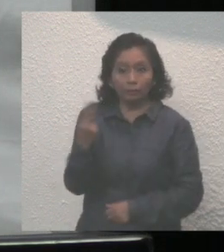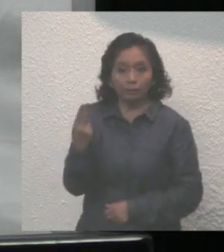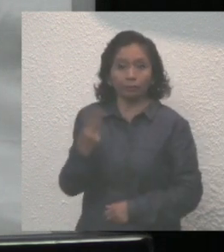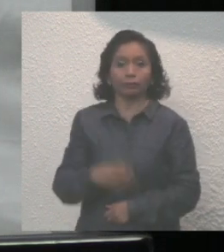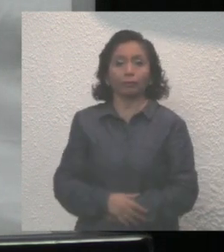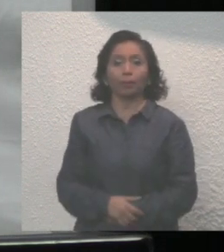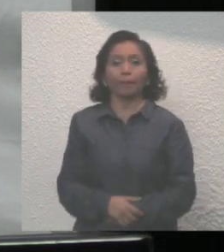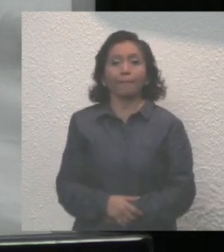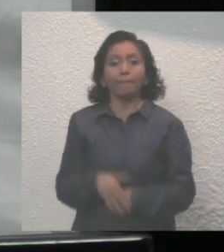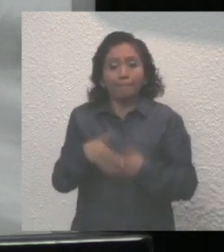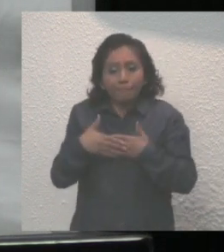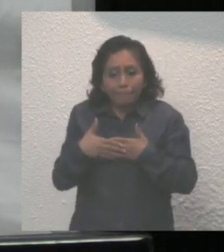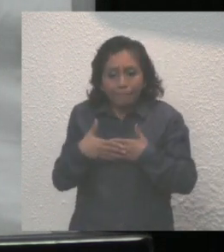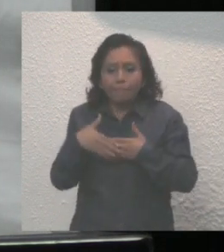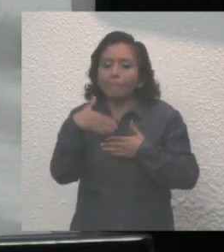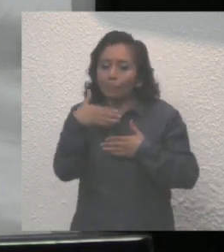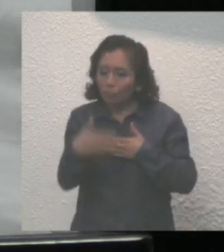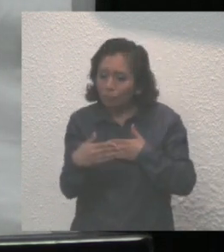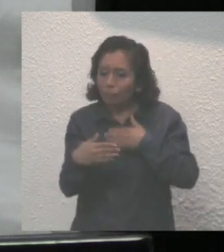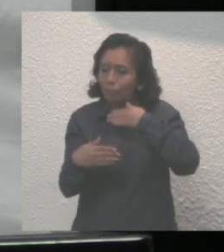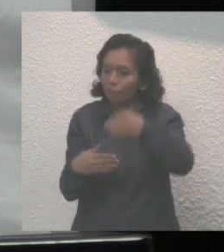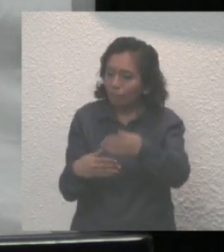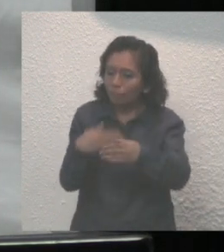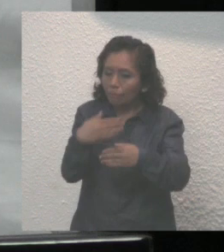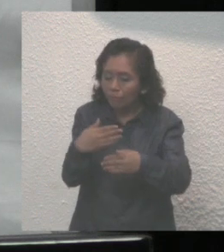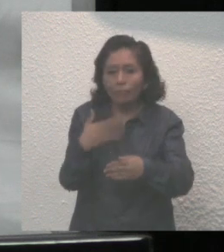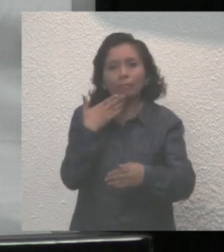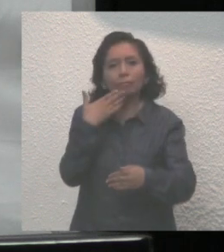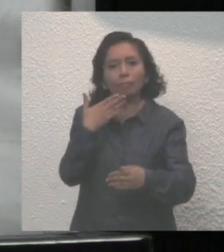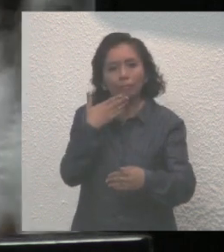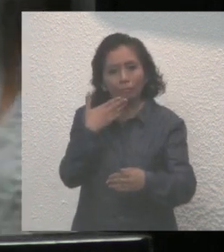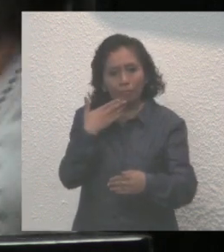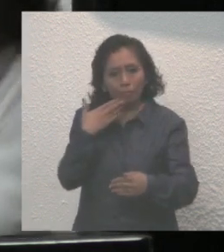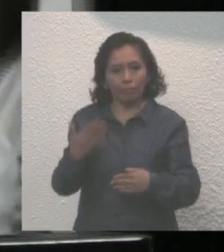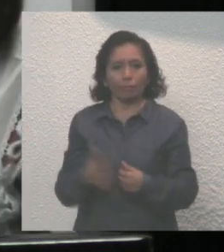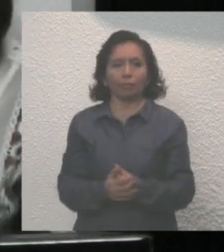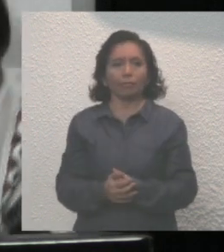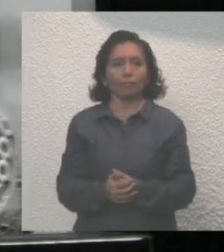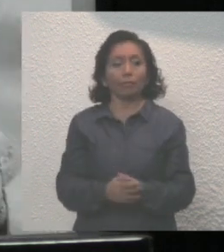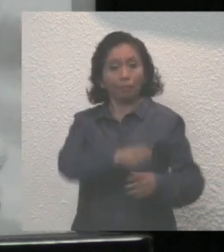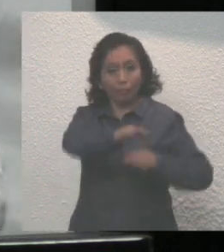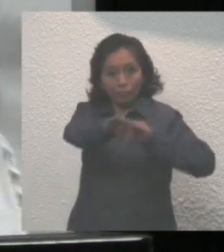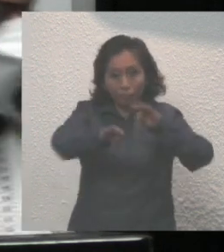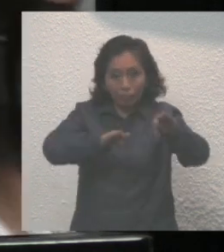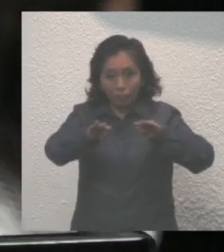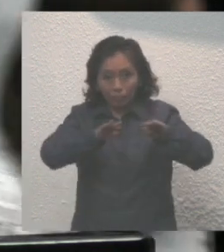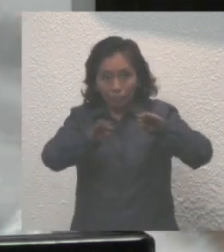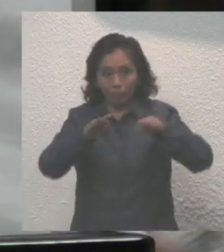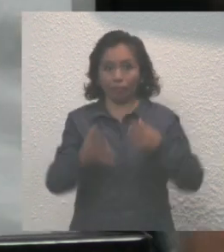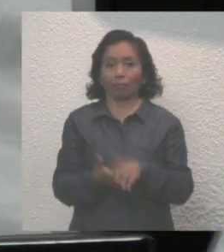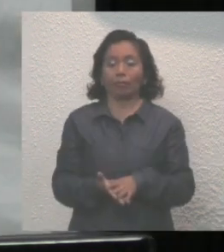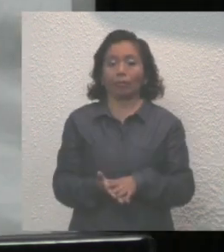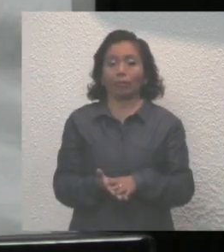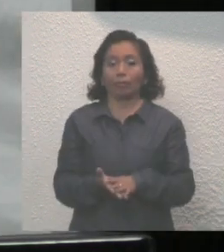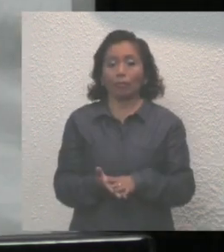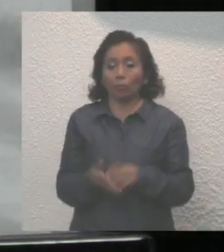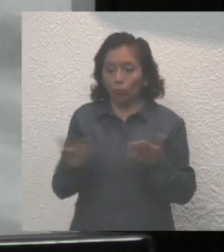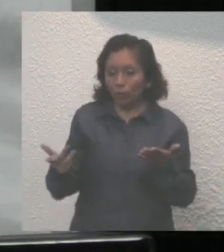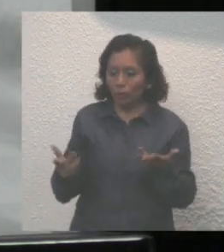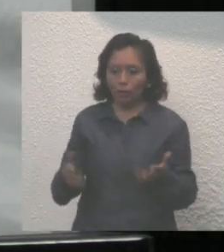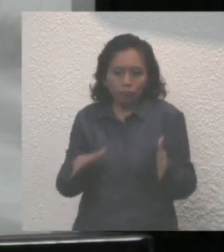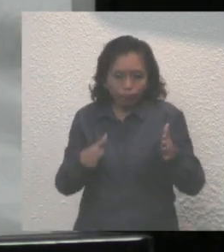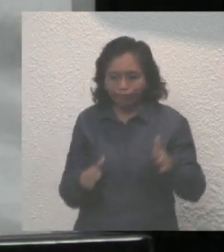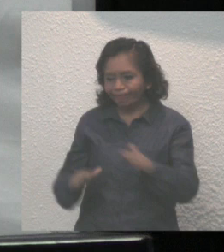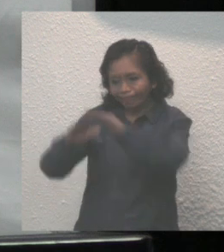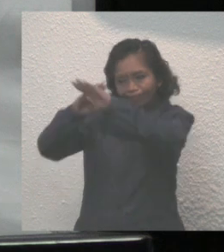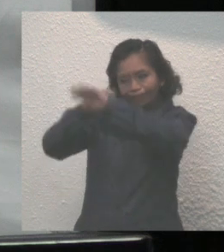Se han dado los pasos firmes para la implementación de los tribunales laborales de conformidad con el mandato constitucional